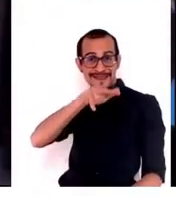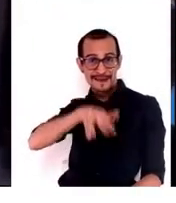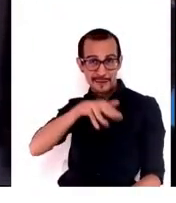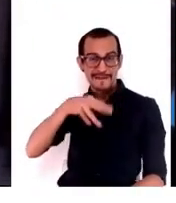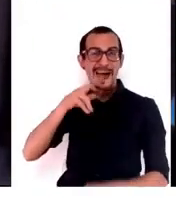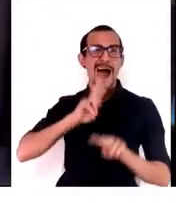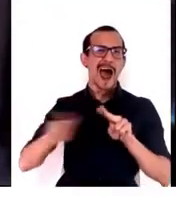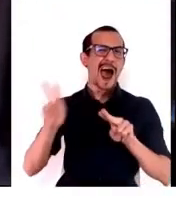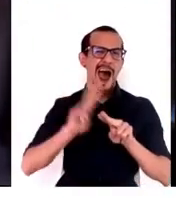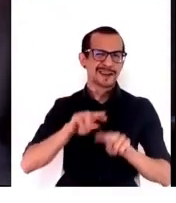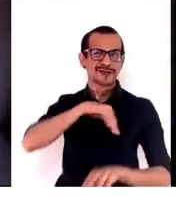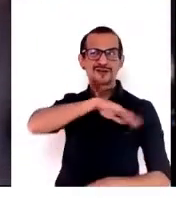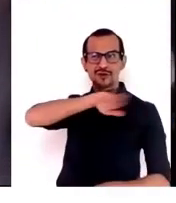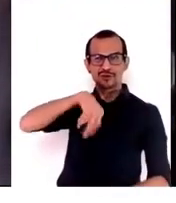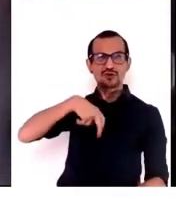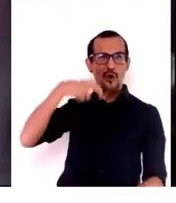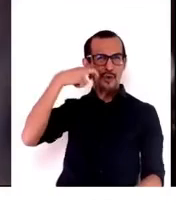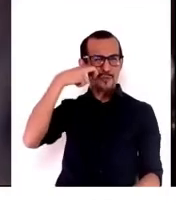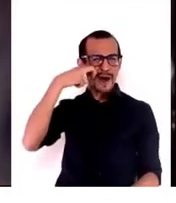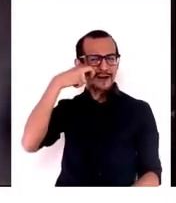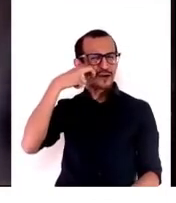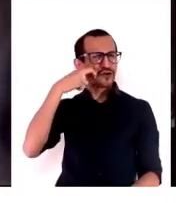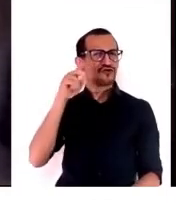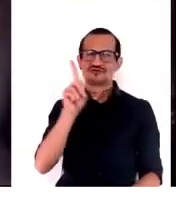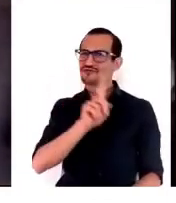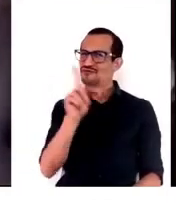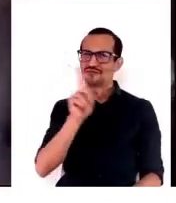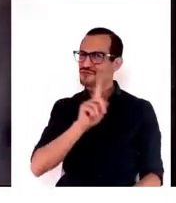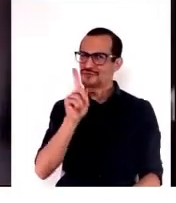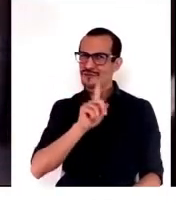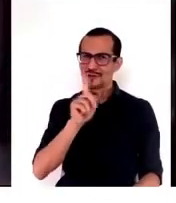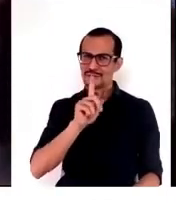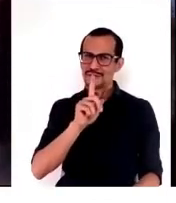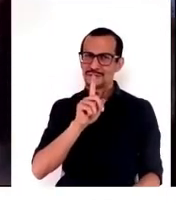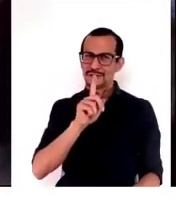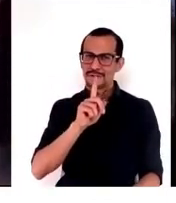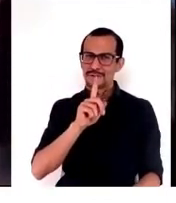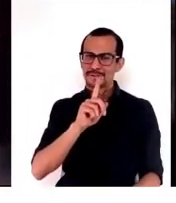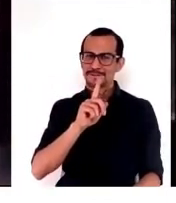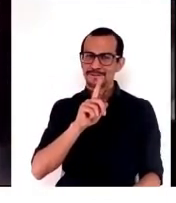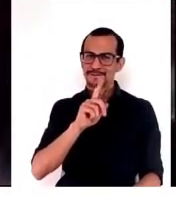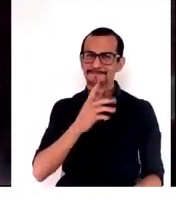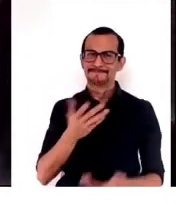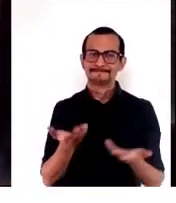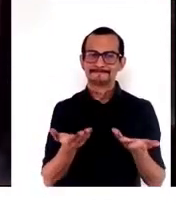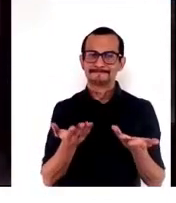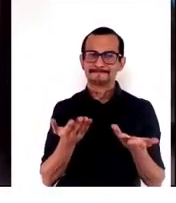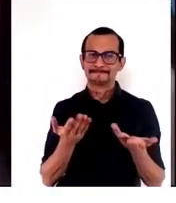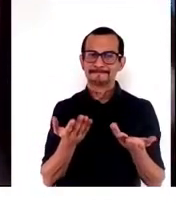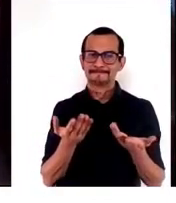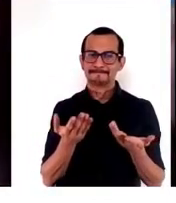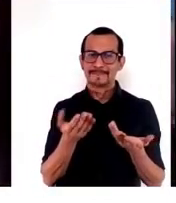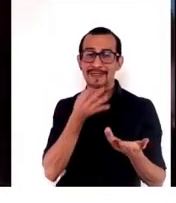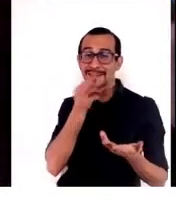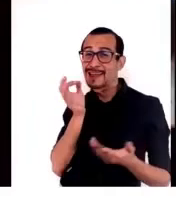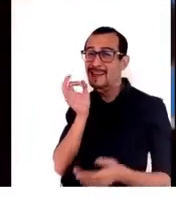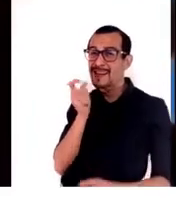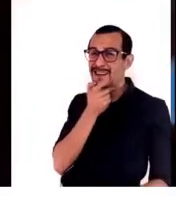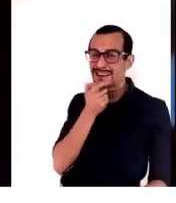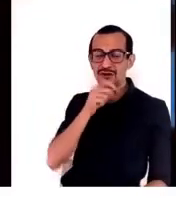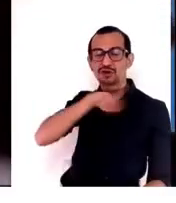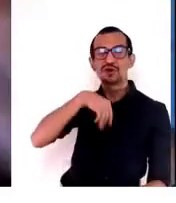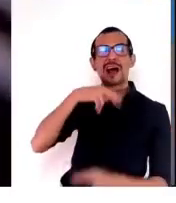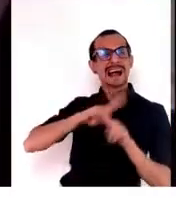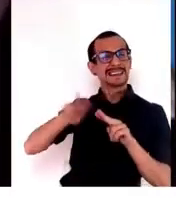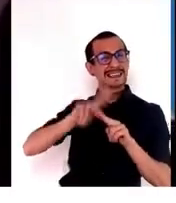no estamos, no estamos, we are not doing well. No estamos haciendo